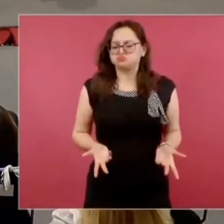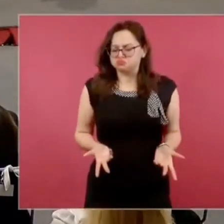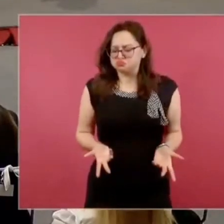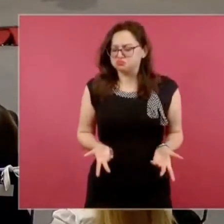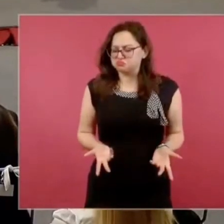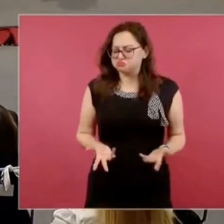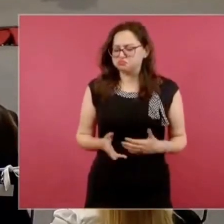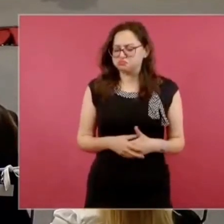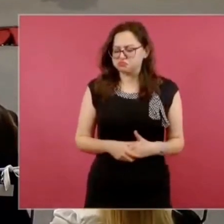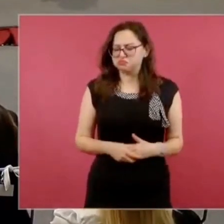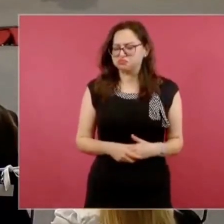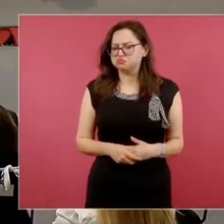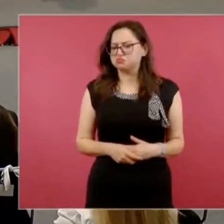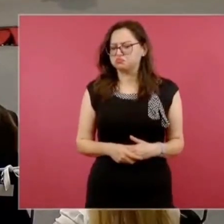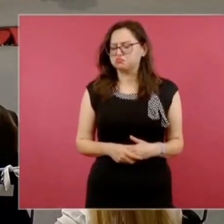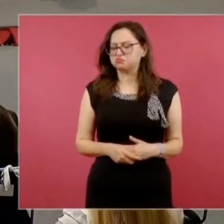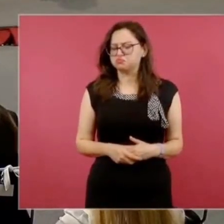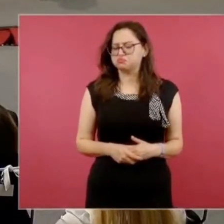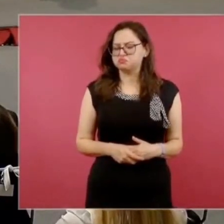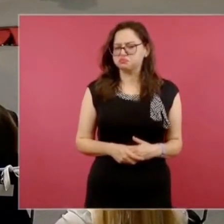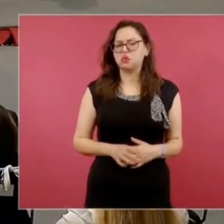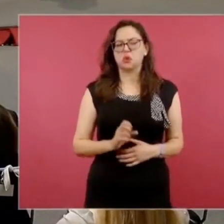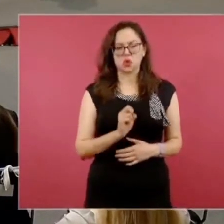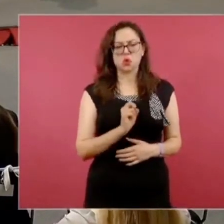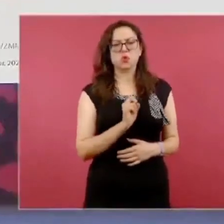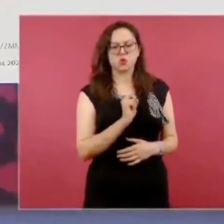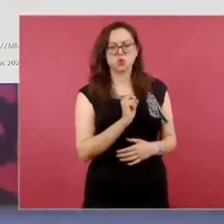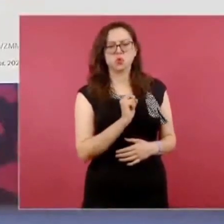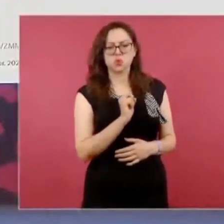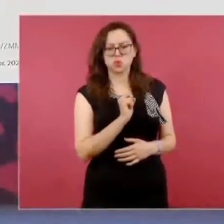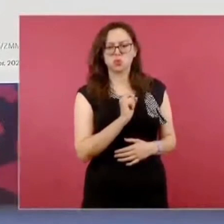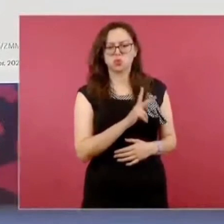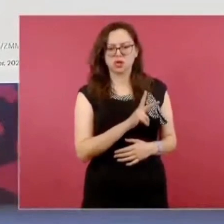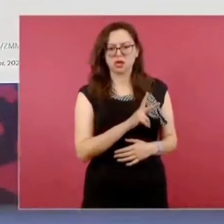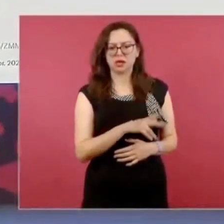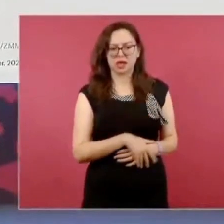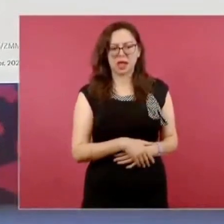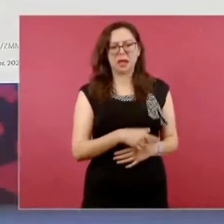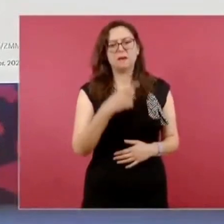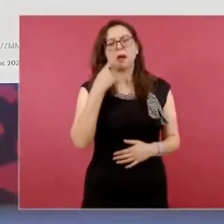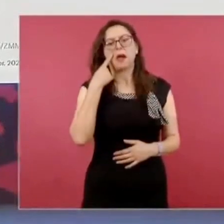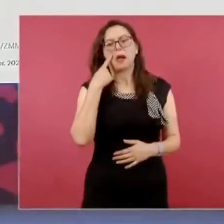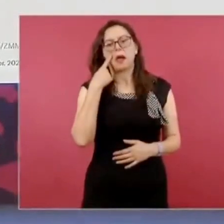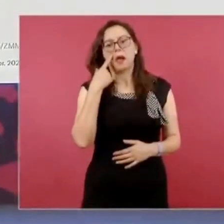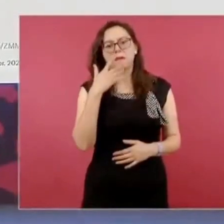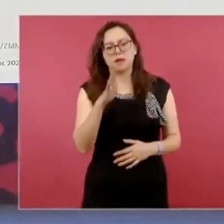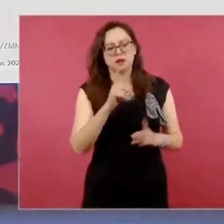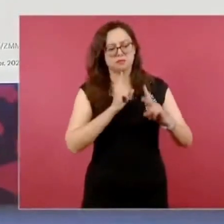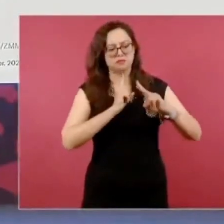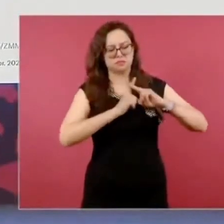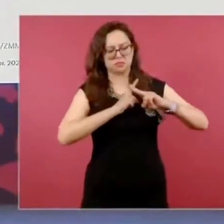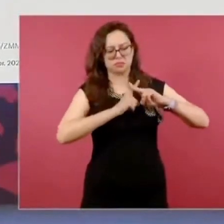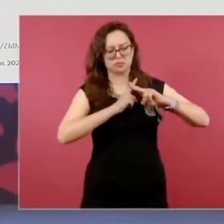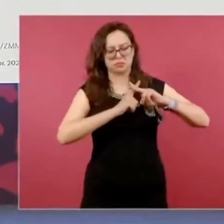a sacar el porcentaje de caída